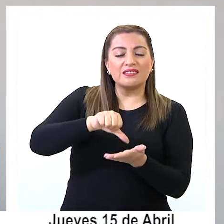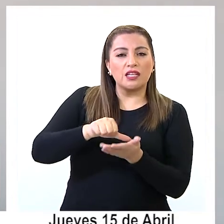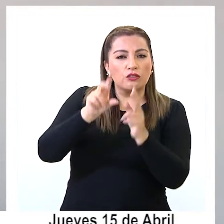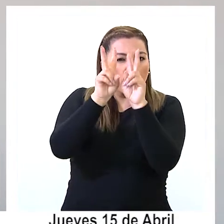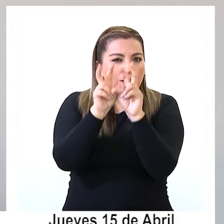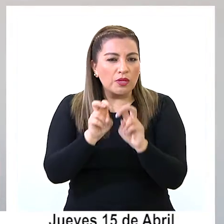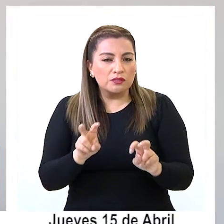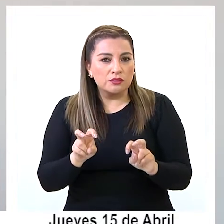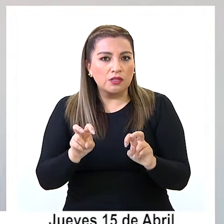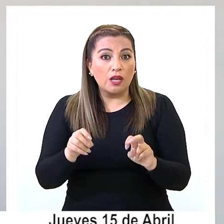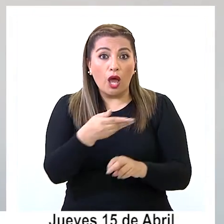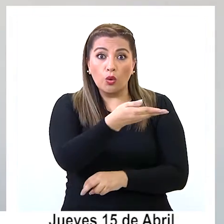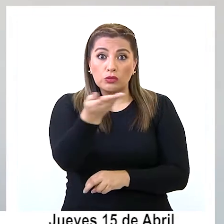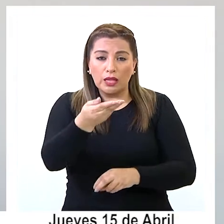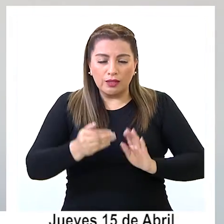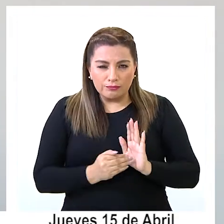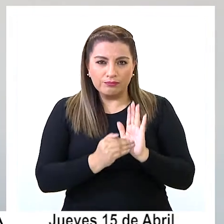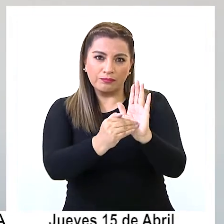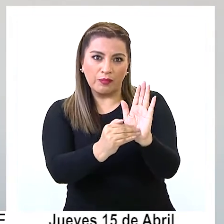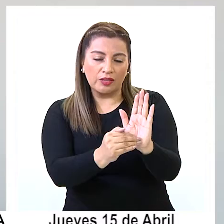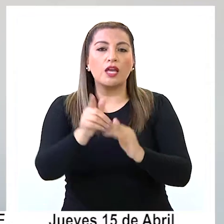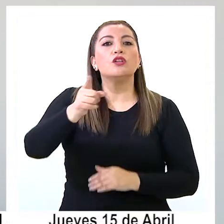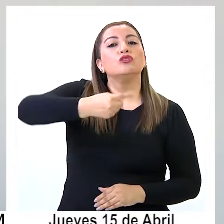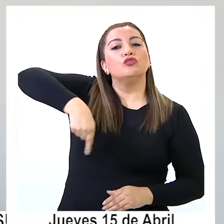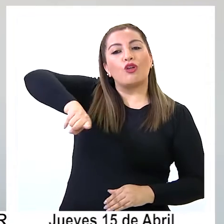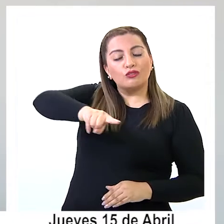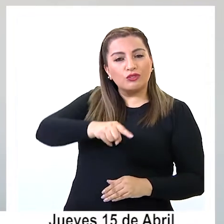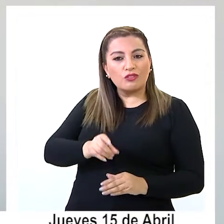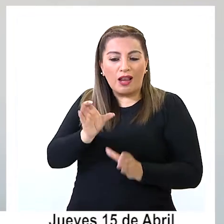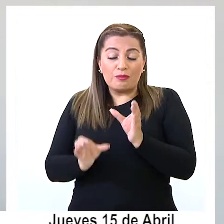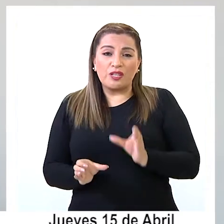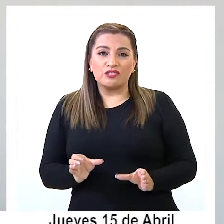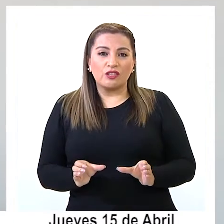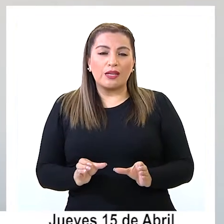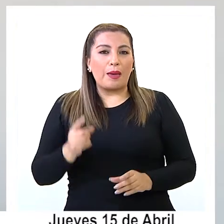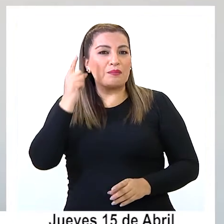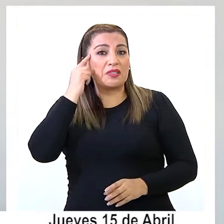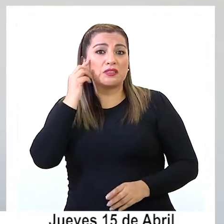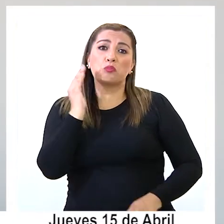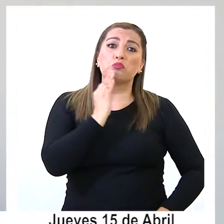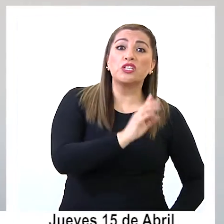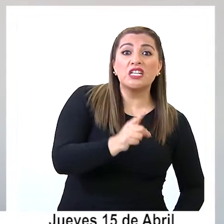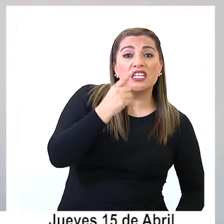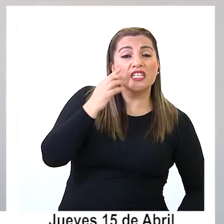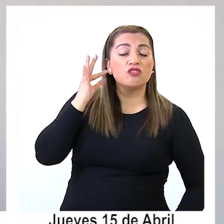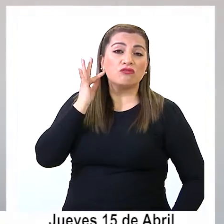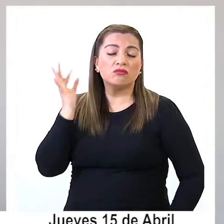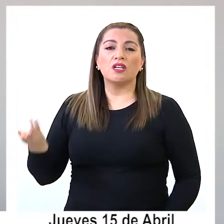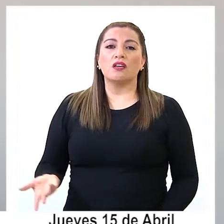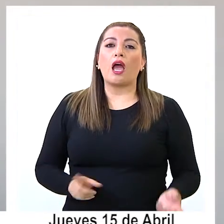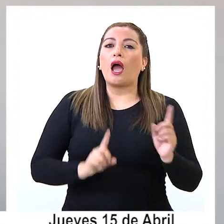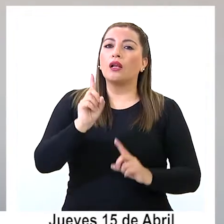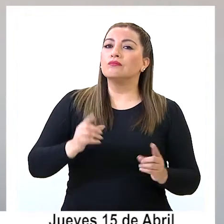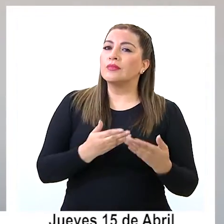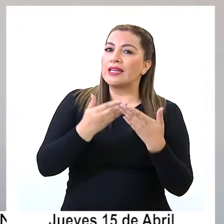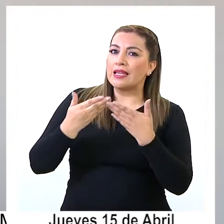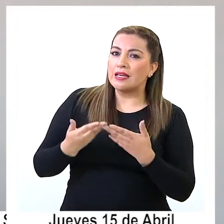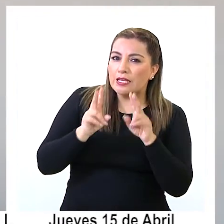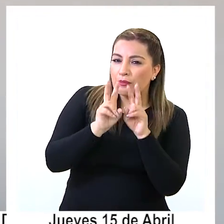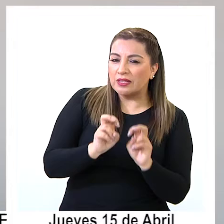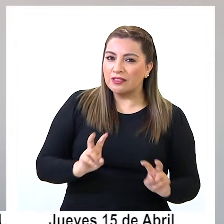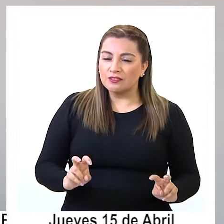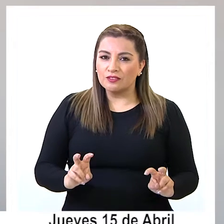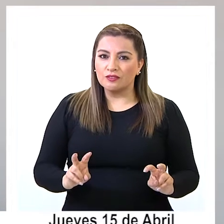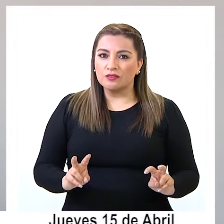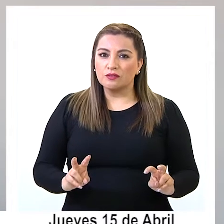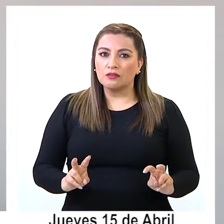hacia la comunidad en general. Y por eso nosotros también pensamos en niñas y niños, ya que según algunas investigaciones es más